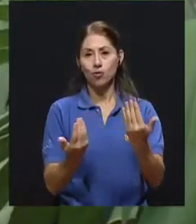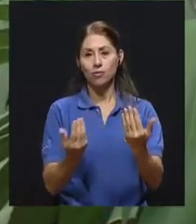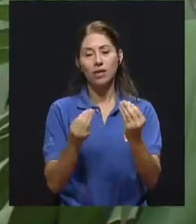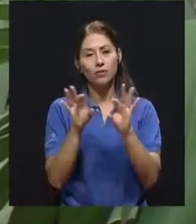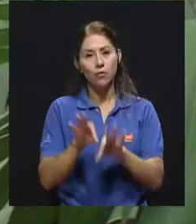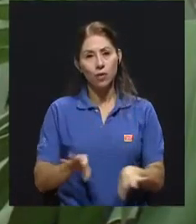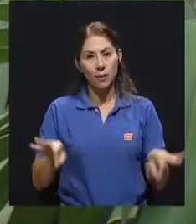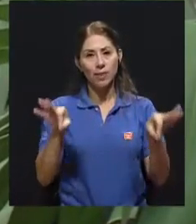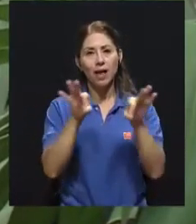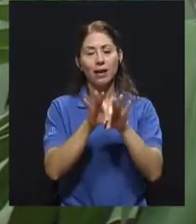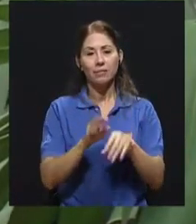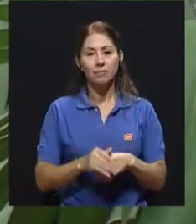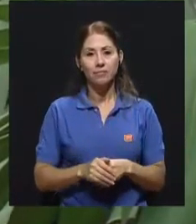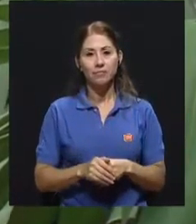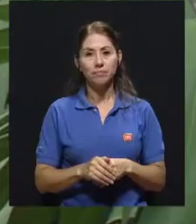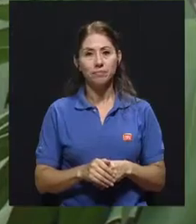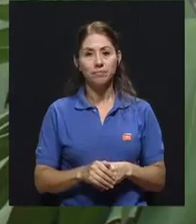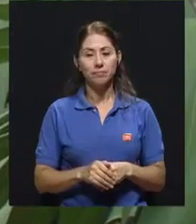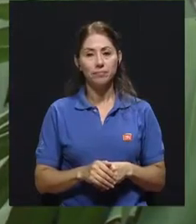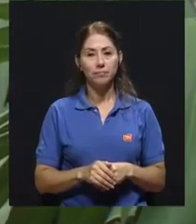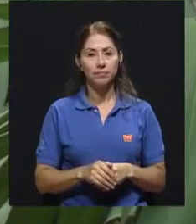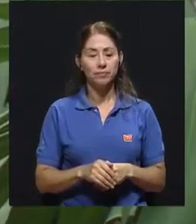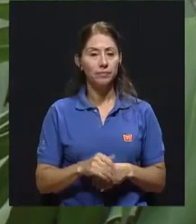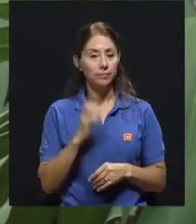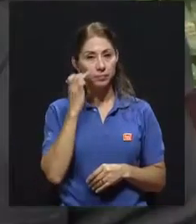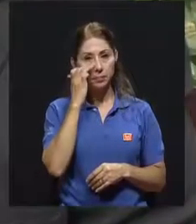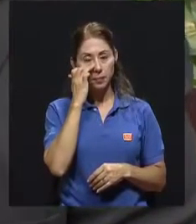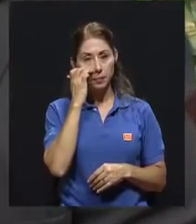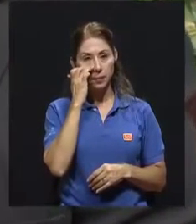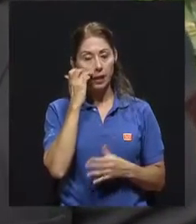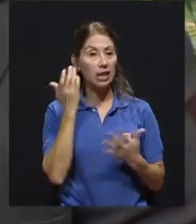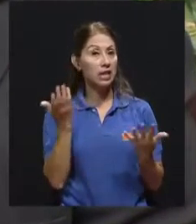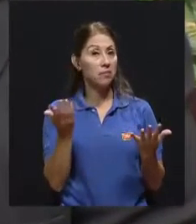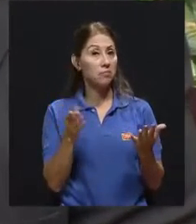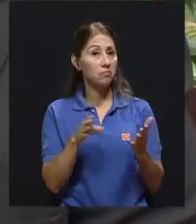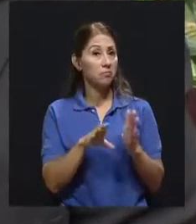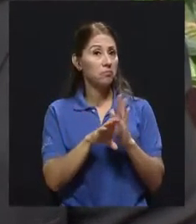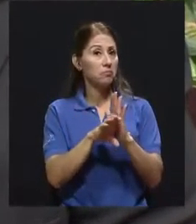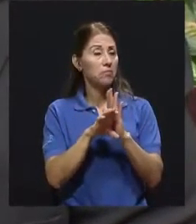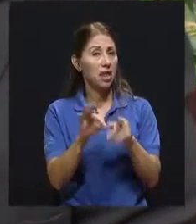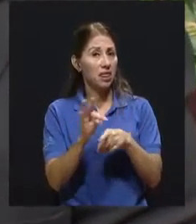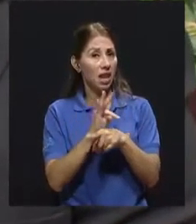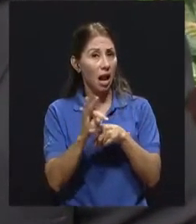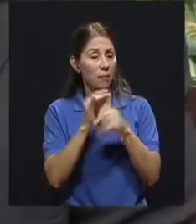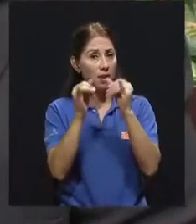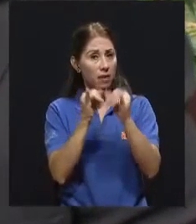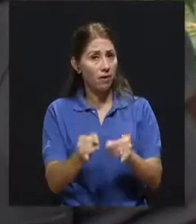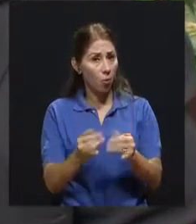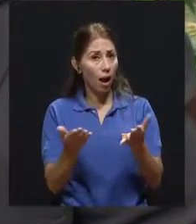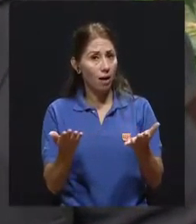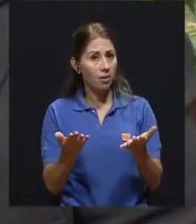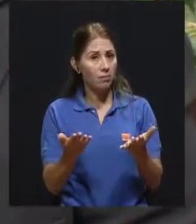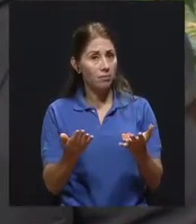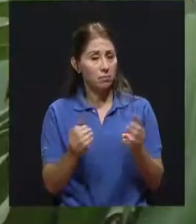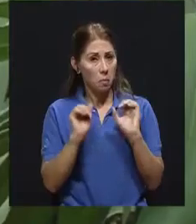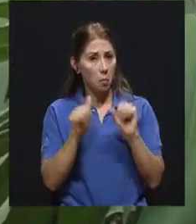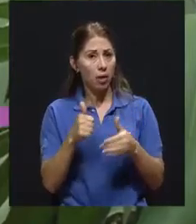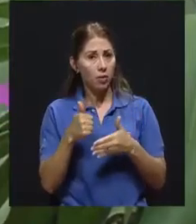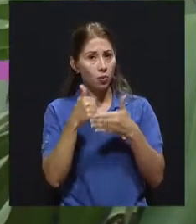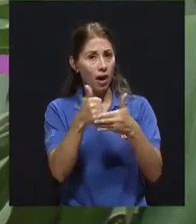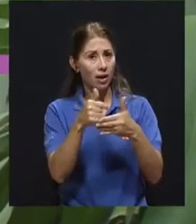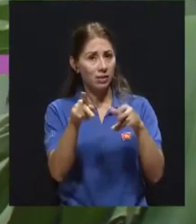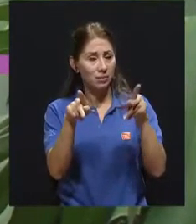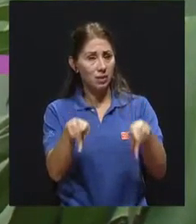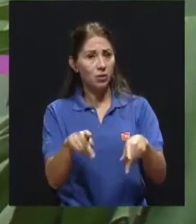fundamental. Y en el plano de la terapia individual, ¿la psicología ha podido demostrar de que puede ayudarle a estas personas? Sí,